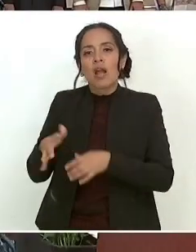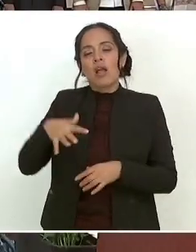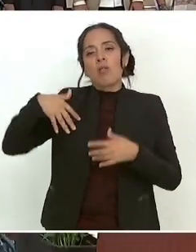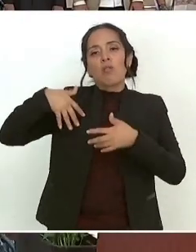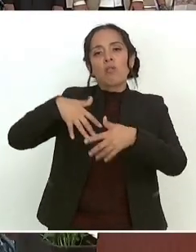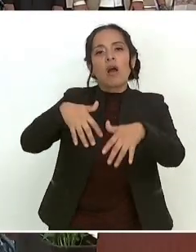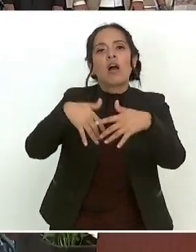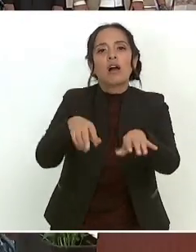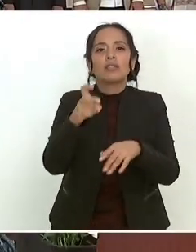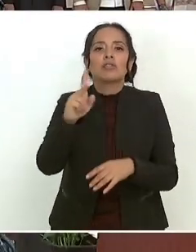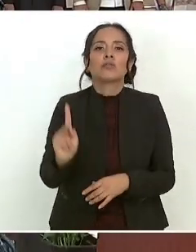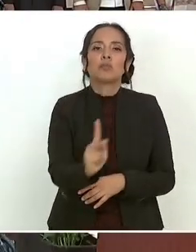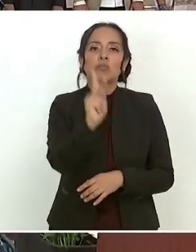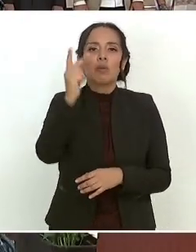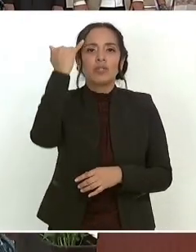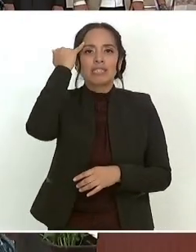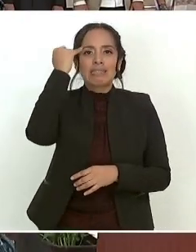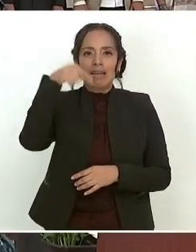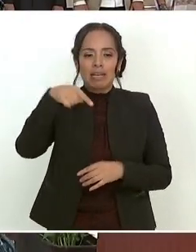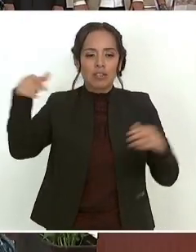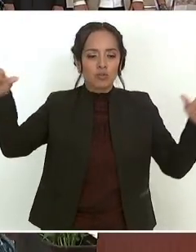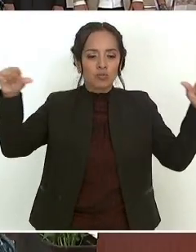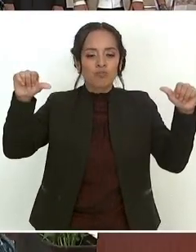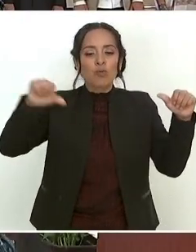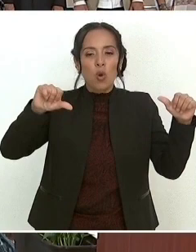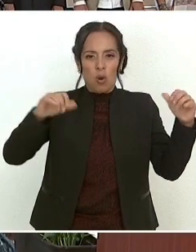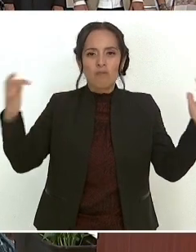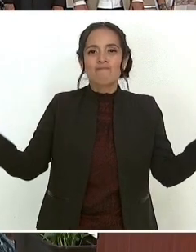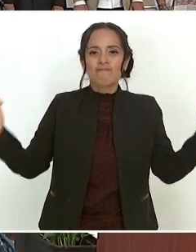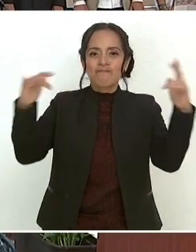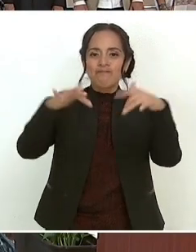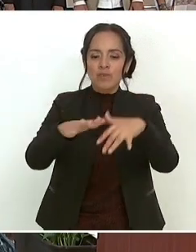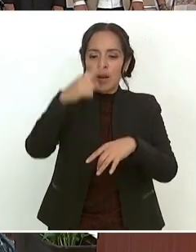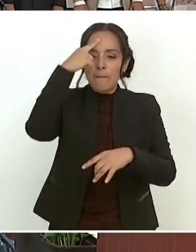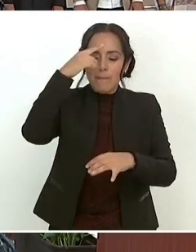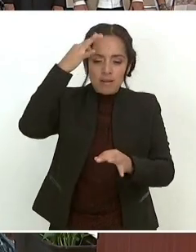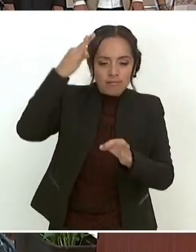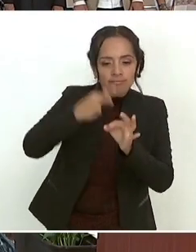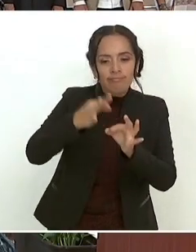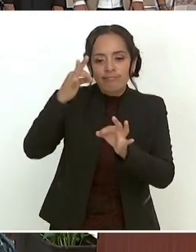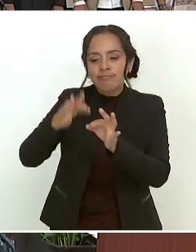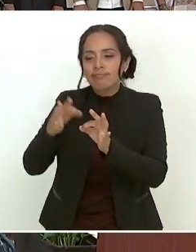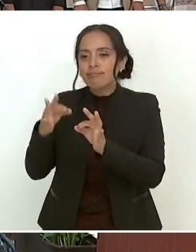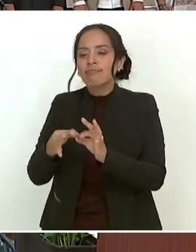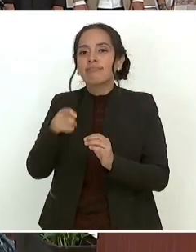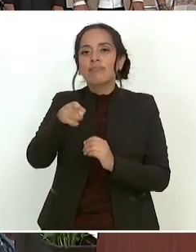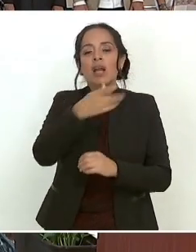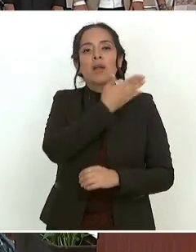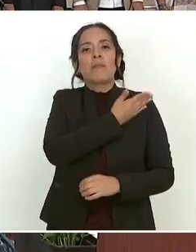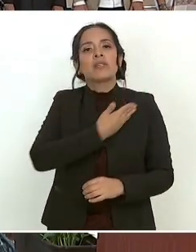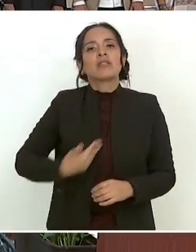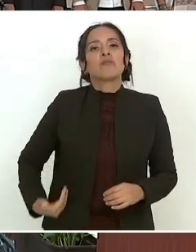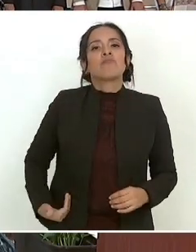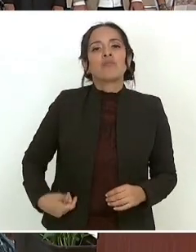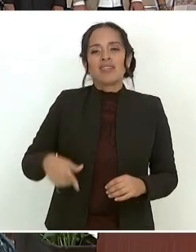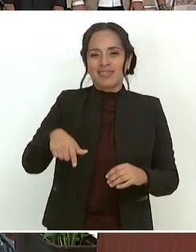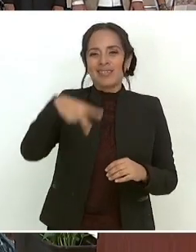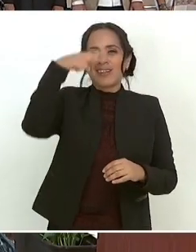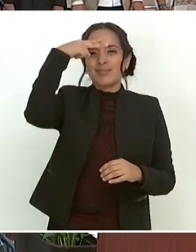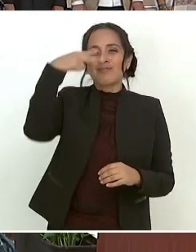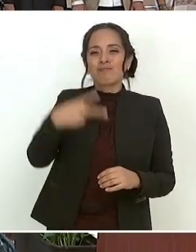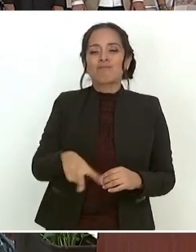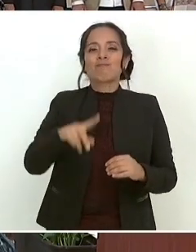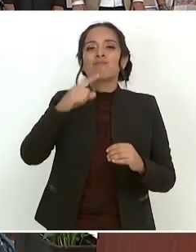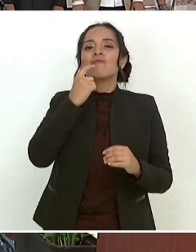pueblos indígenas aquí presentes para dar cumplimiento a lo instruido por el Presidente de la República,